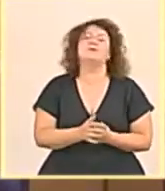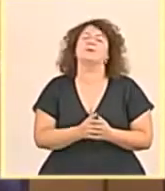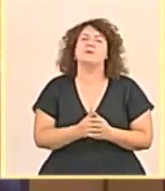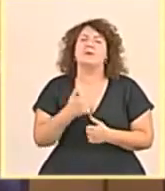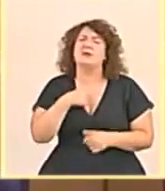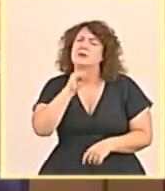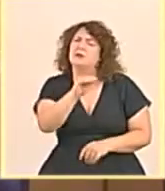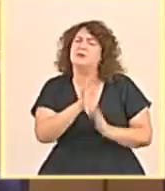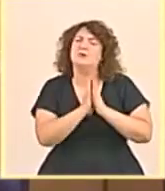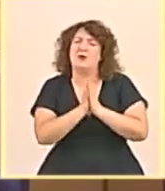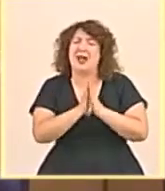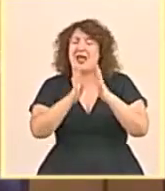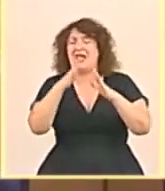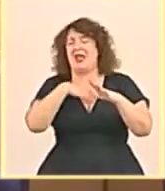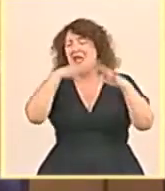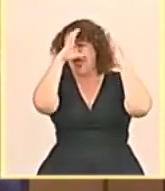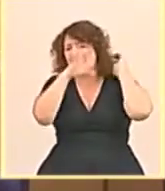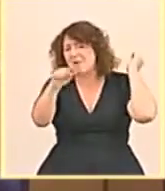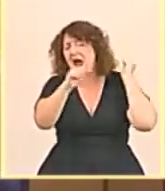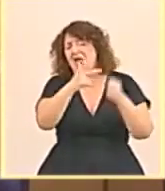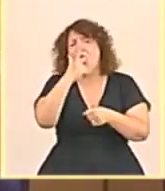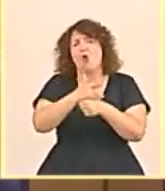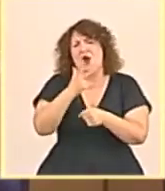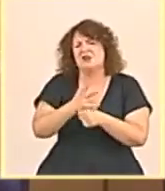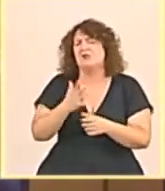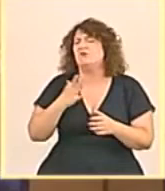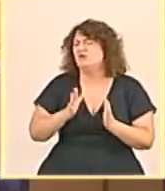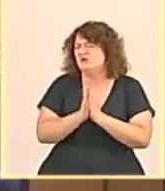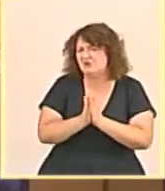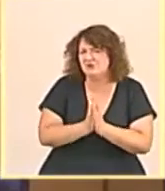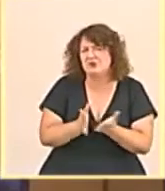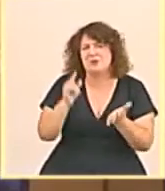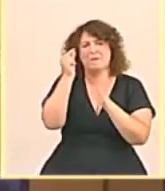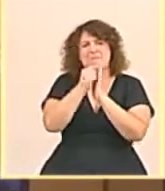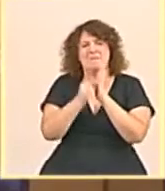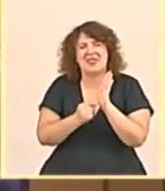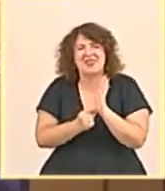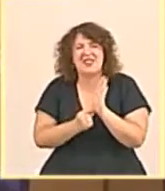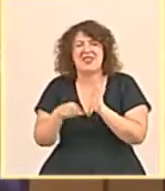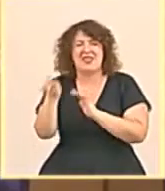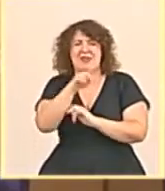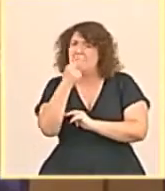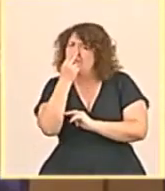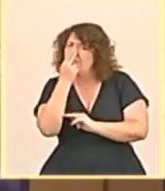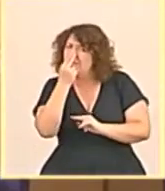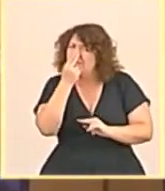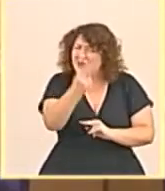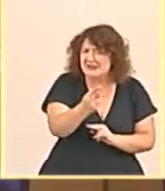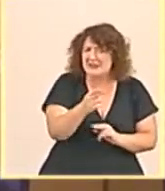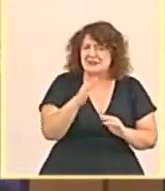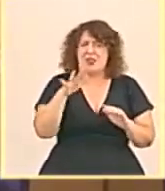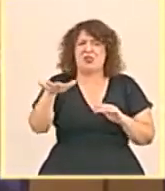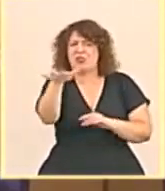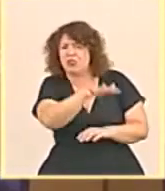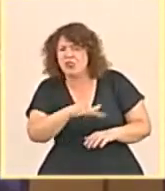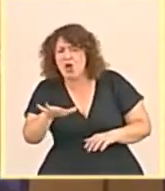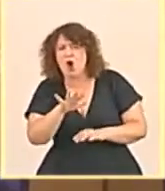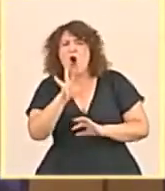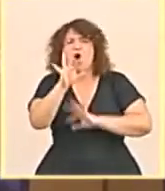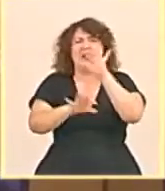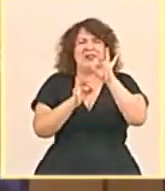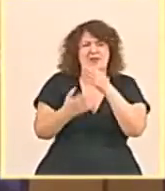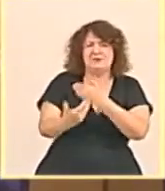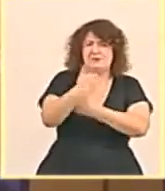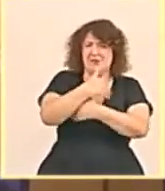a que desde la Embajada en Guatemala se adopten o se insistan en medidas como la visita a esta región, la recepción de estas organizaciones, la